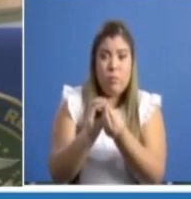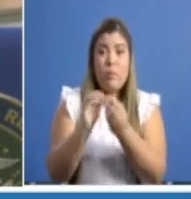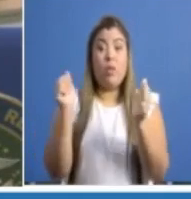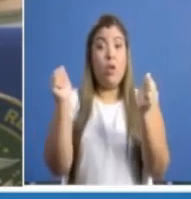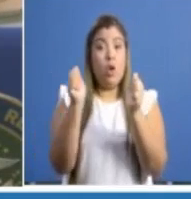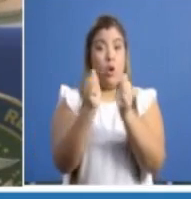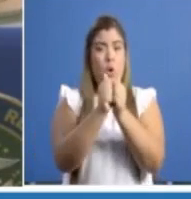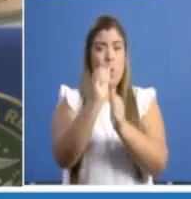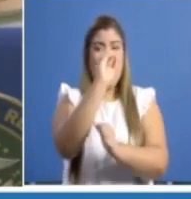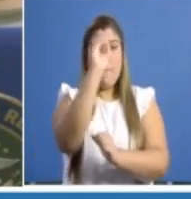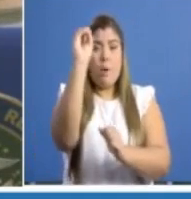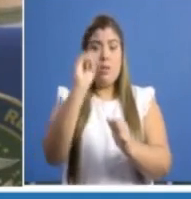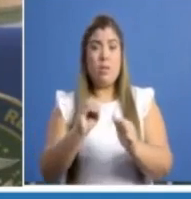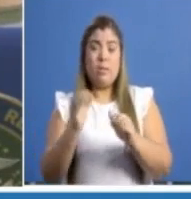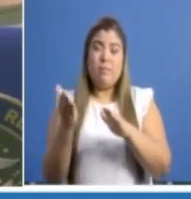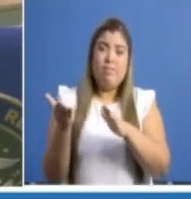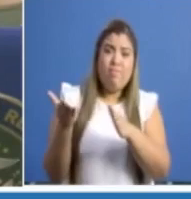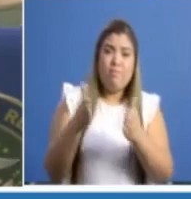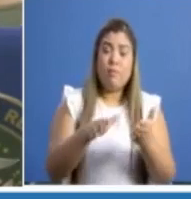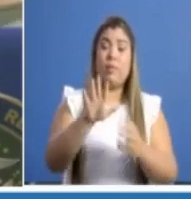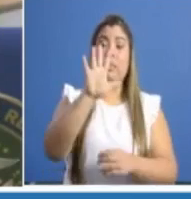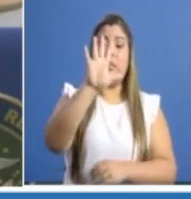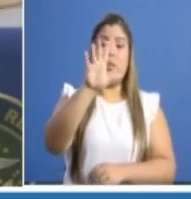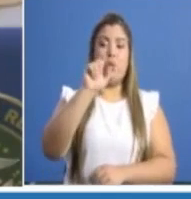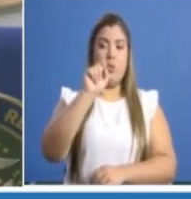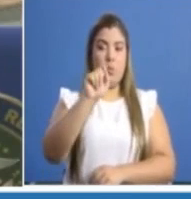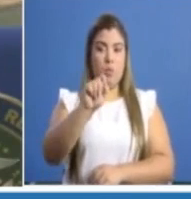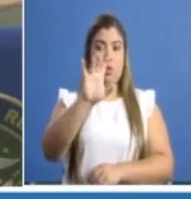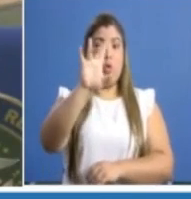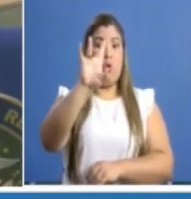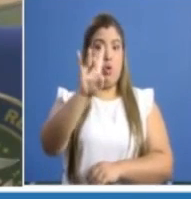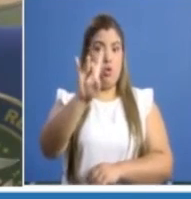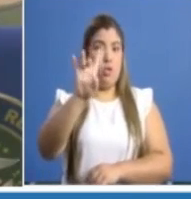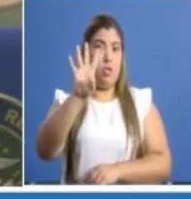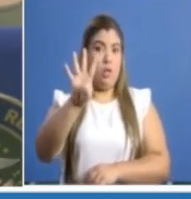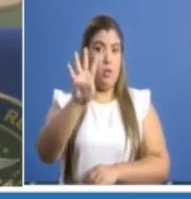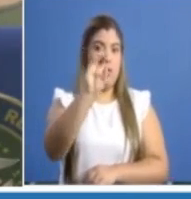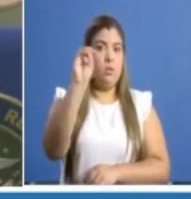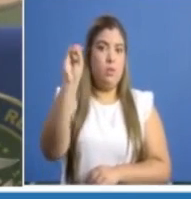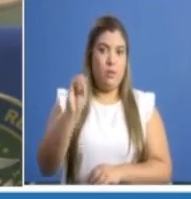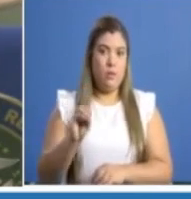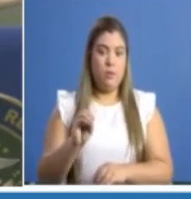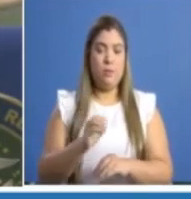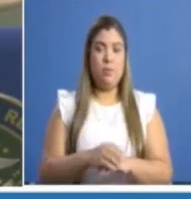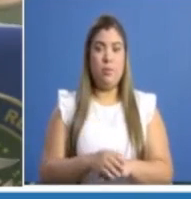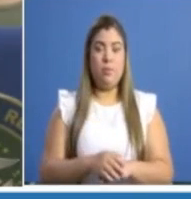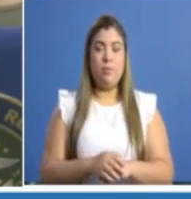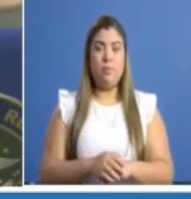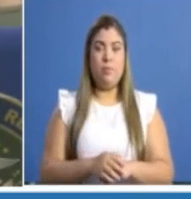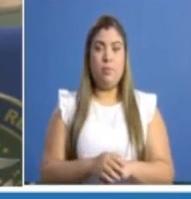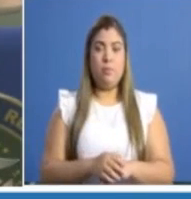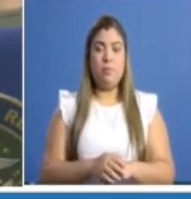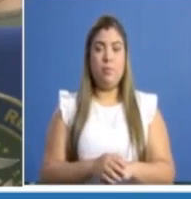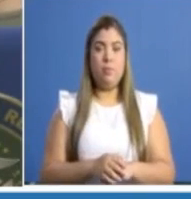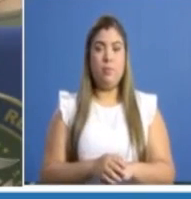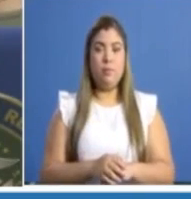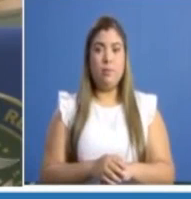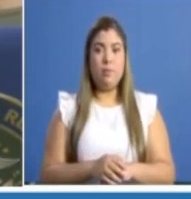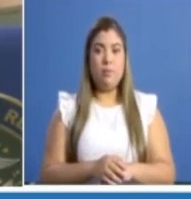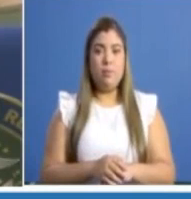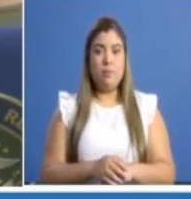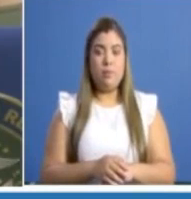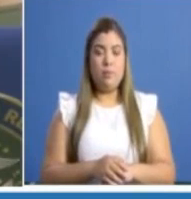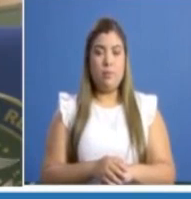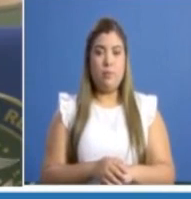porcentaje de letalidad de 5.84. En cuanto a la situación